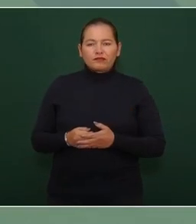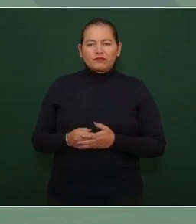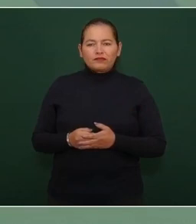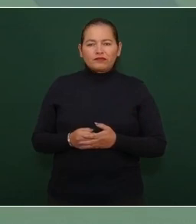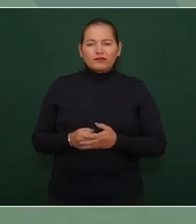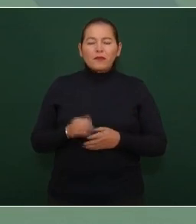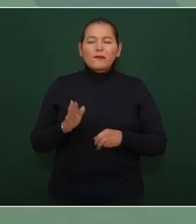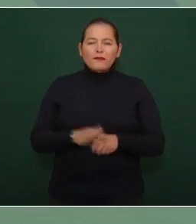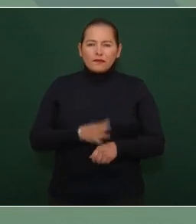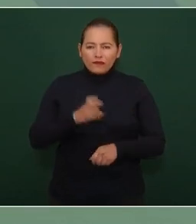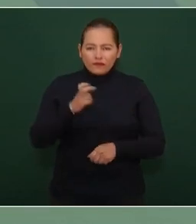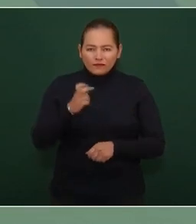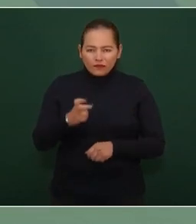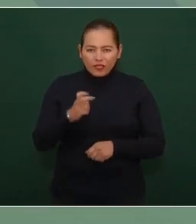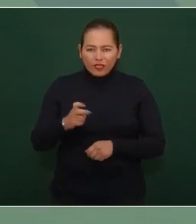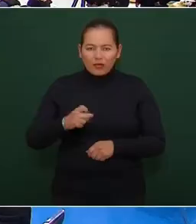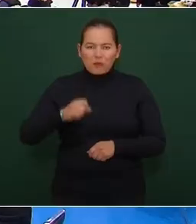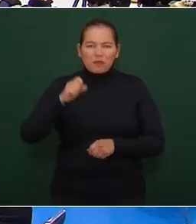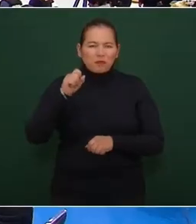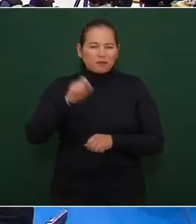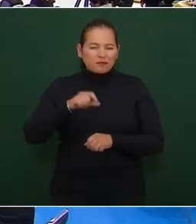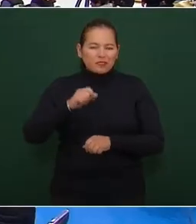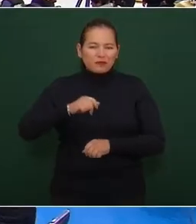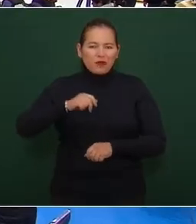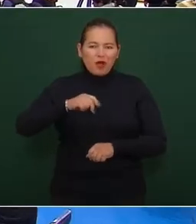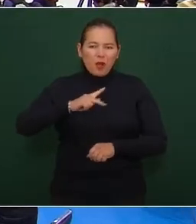por eso también ofenden al pueblo